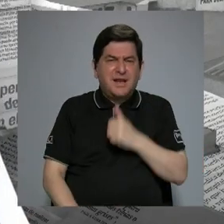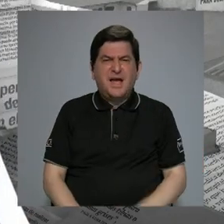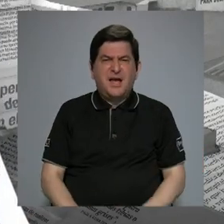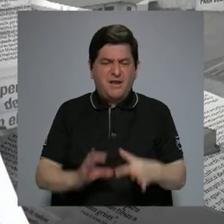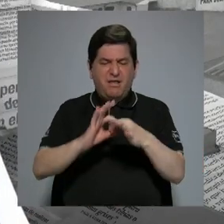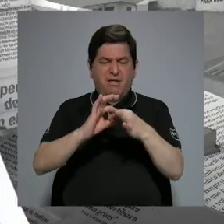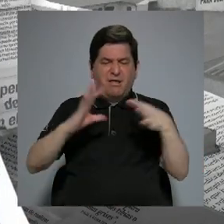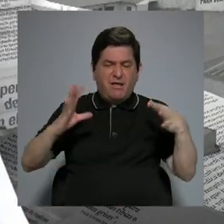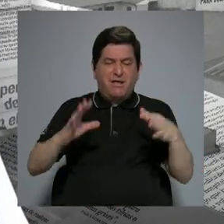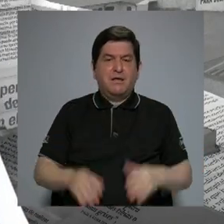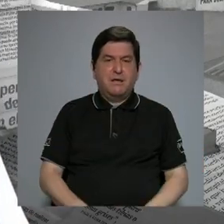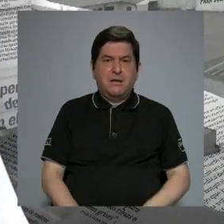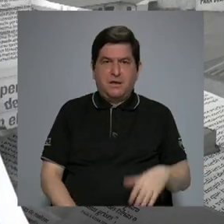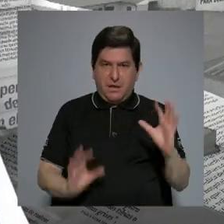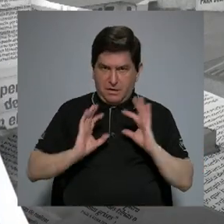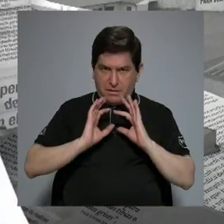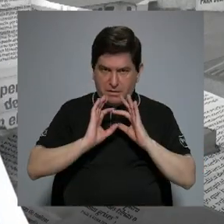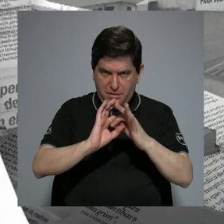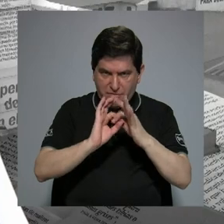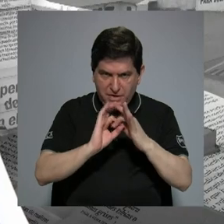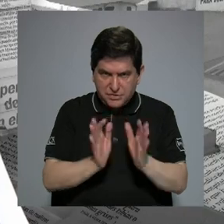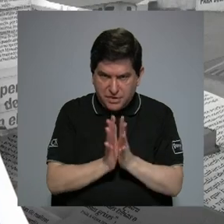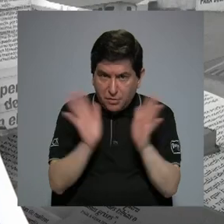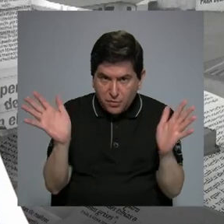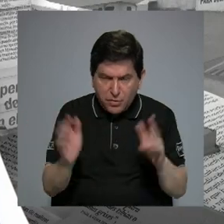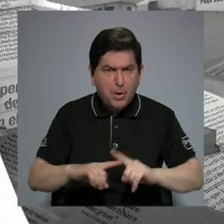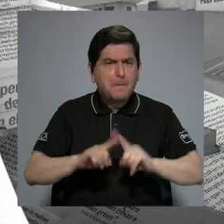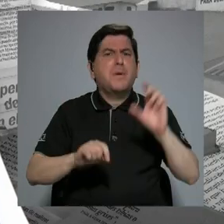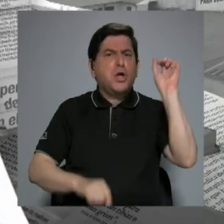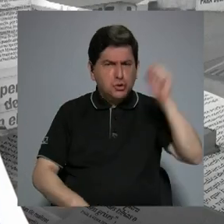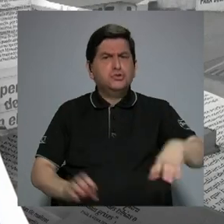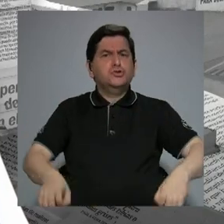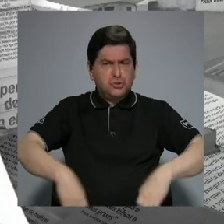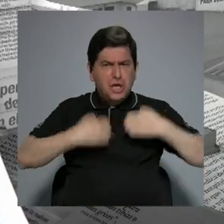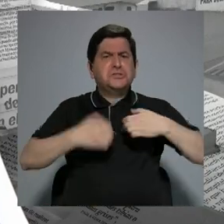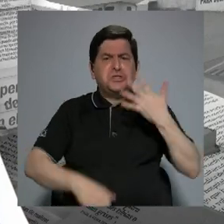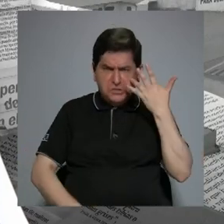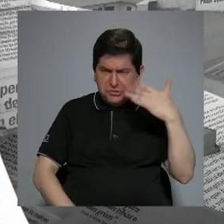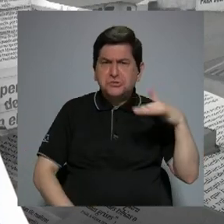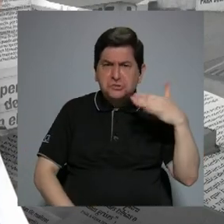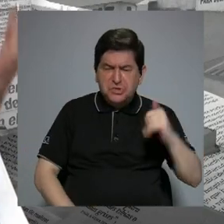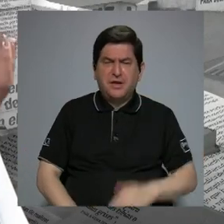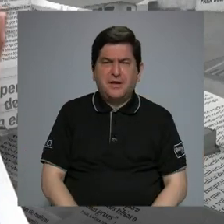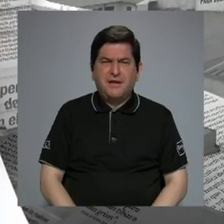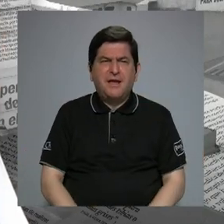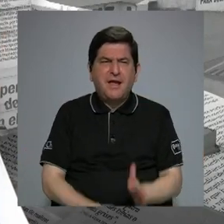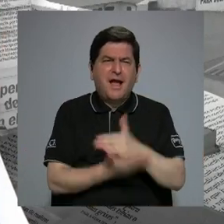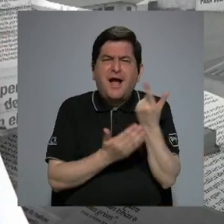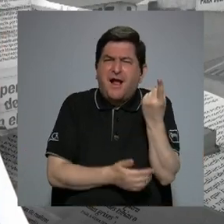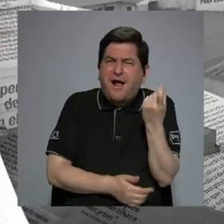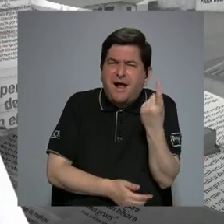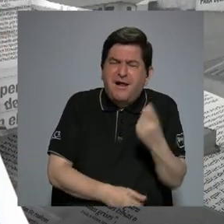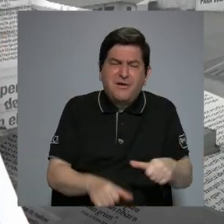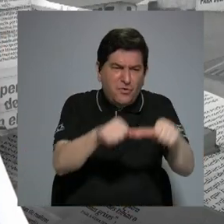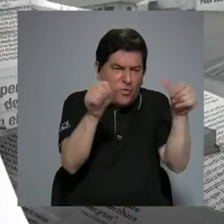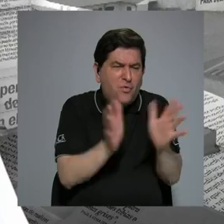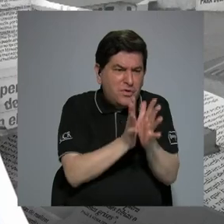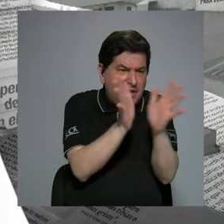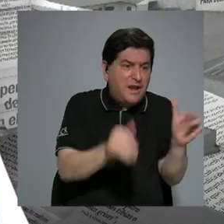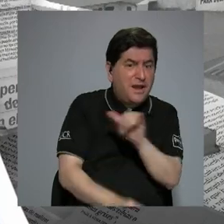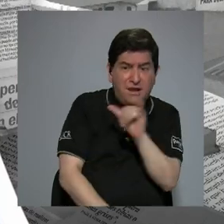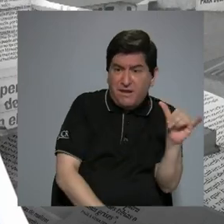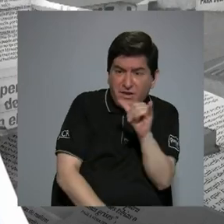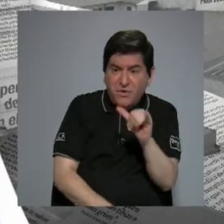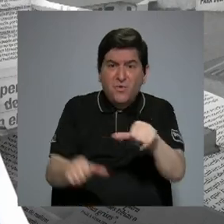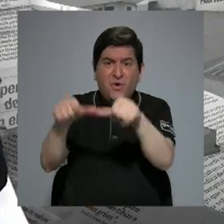desarticulado del sector público y encontramos que existe una línea muy similar. Algunas falencias que tenemos como sector público también